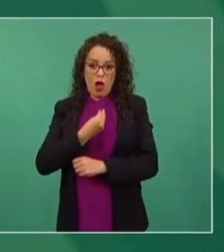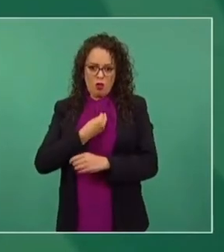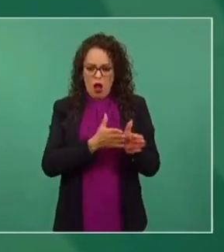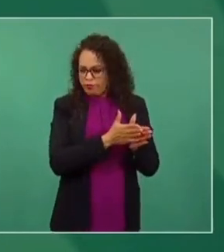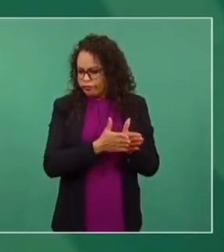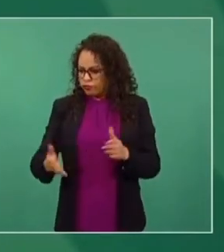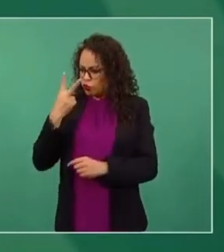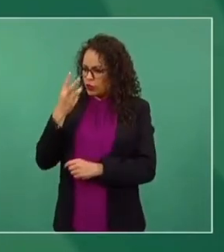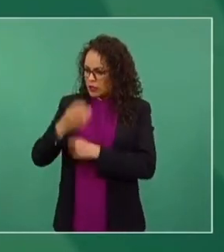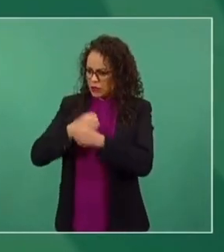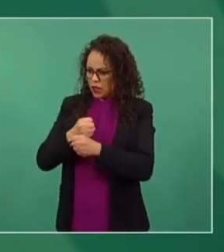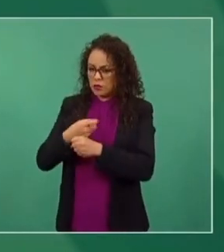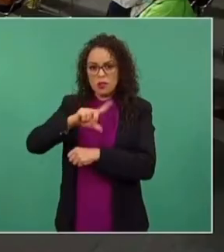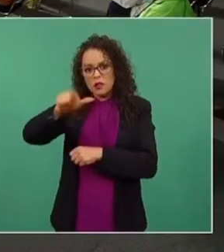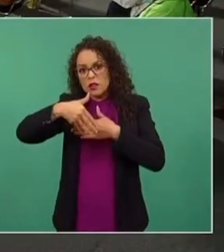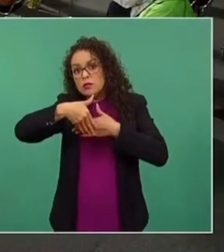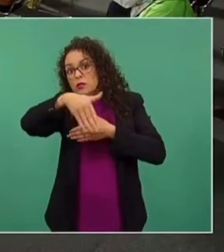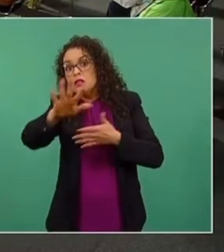y hacia adelante.